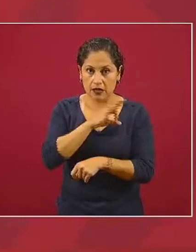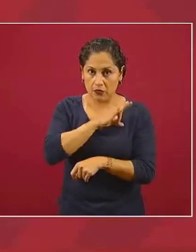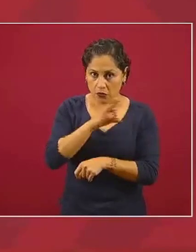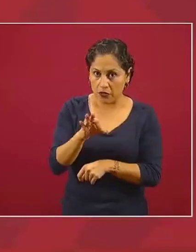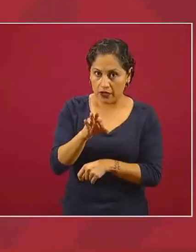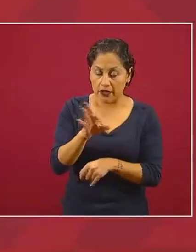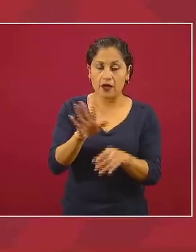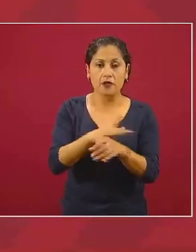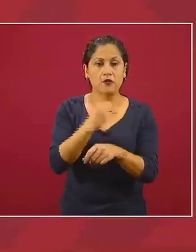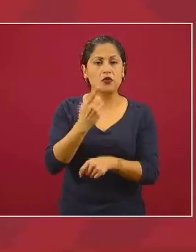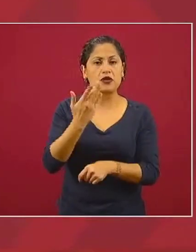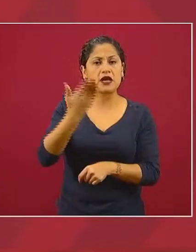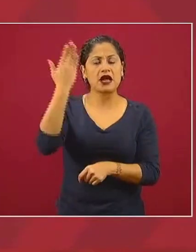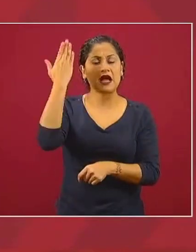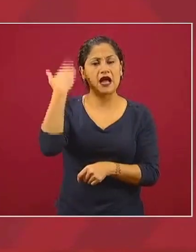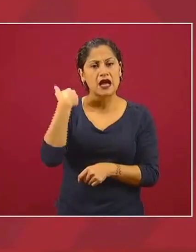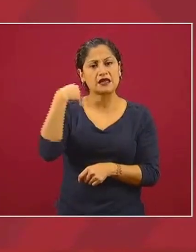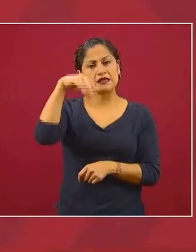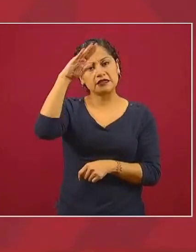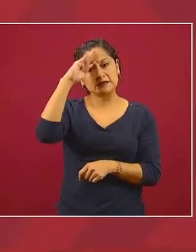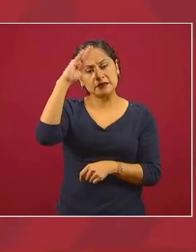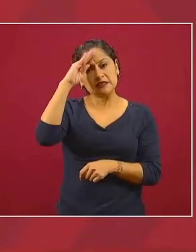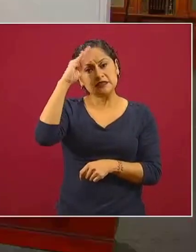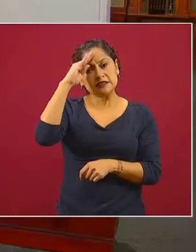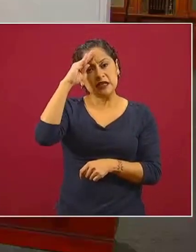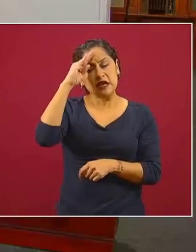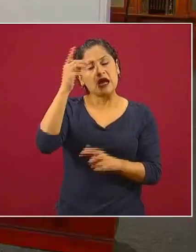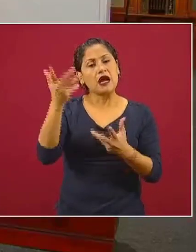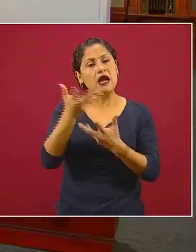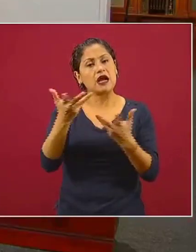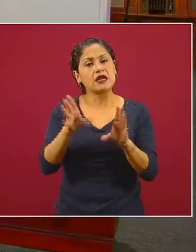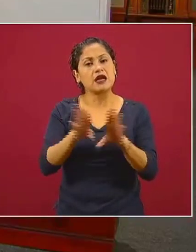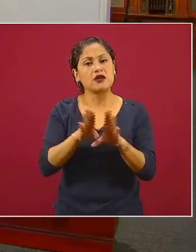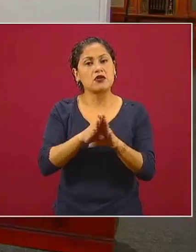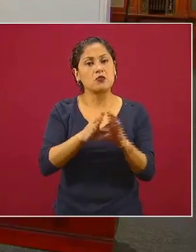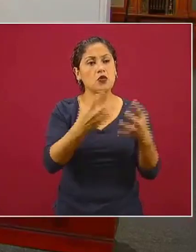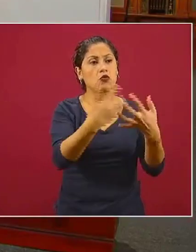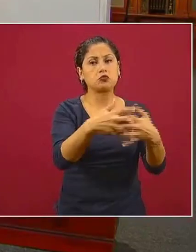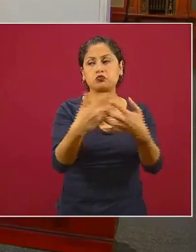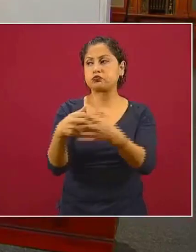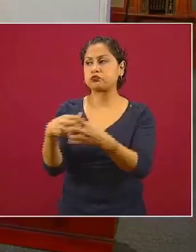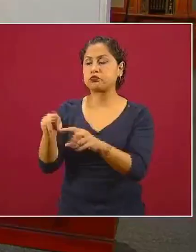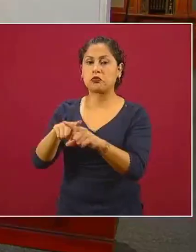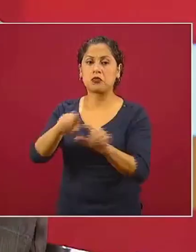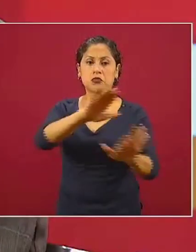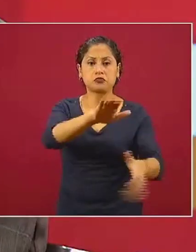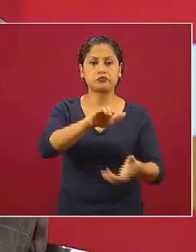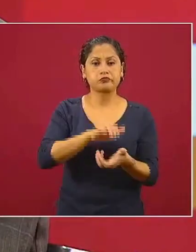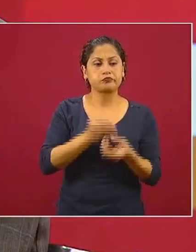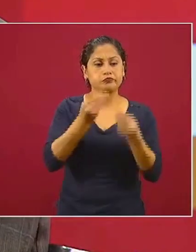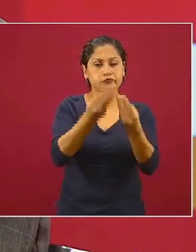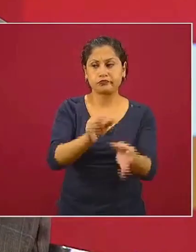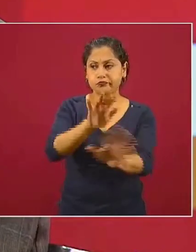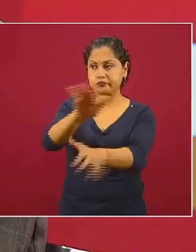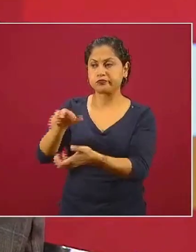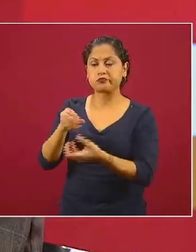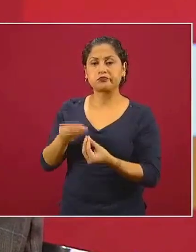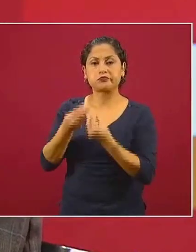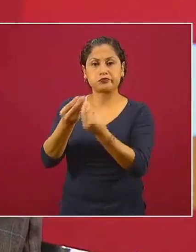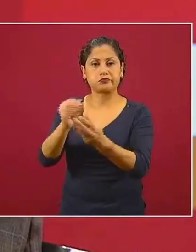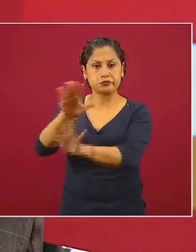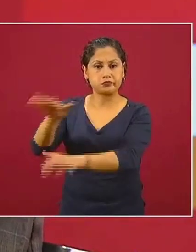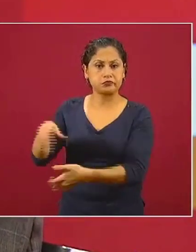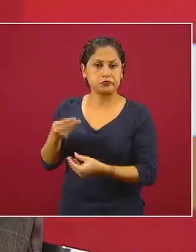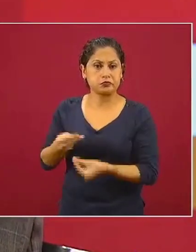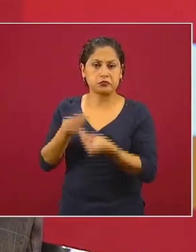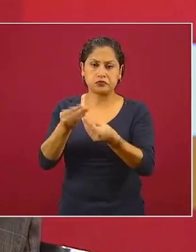era comprar alimento industrializado y dar paquetes de alimento que no